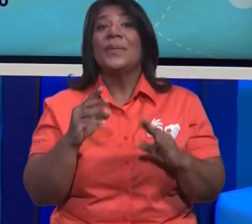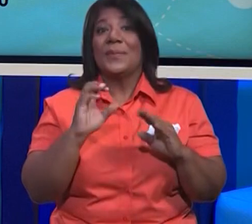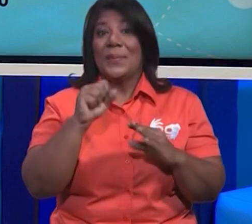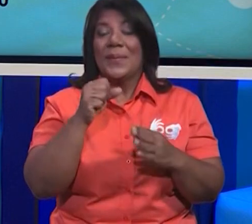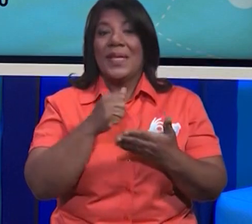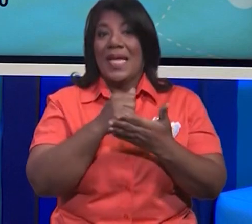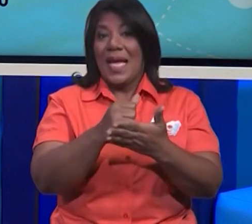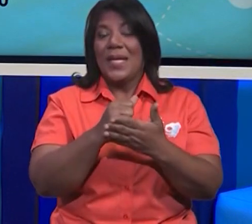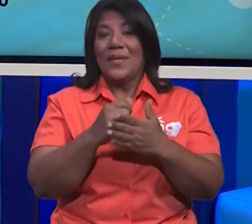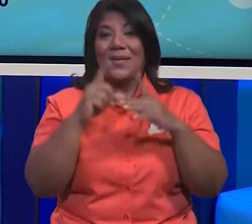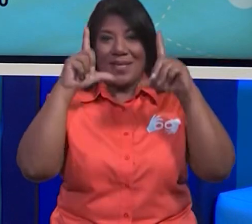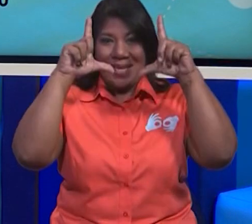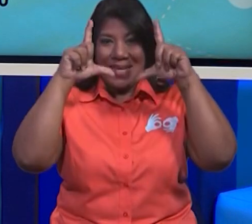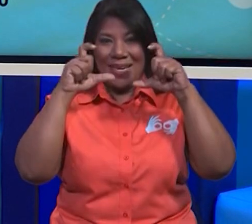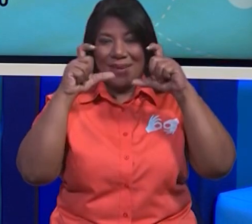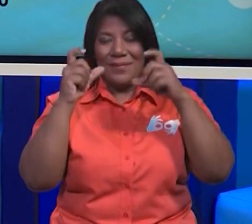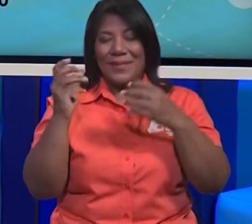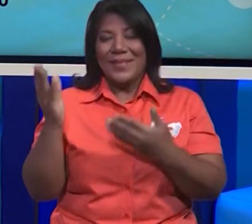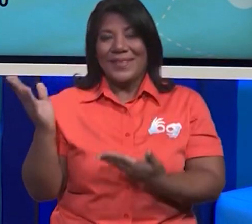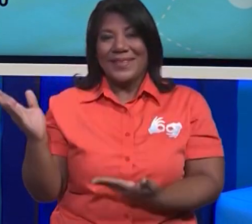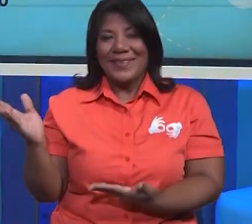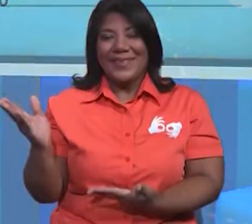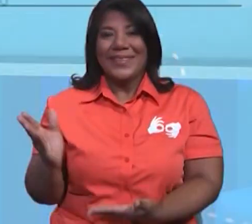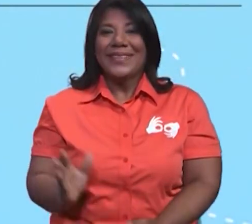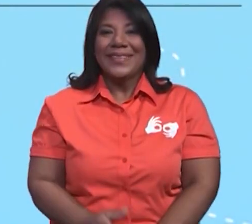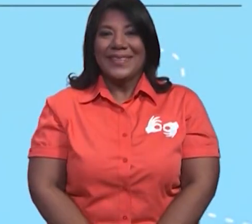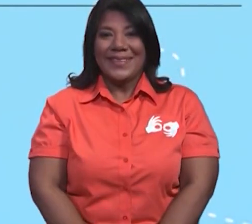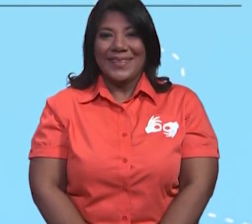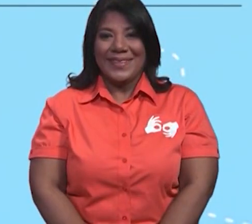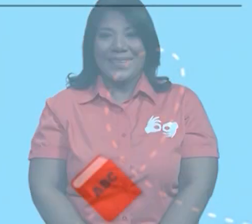ayudar a tu niño. Tómale la fotito y sigan trabajando.